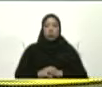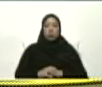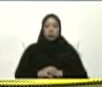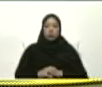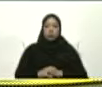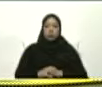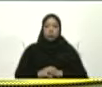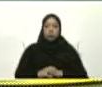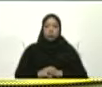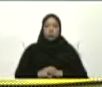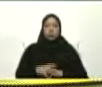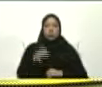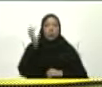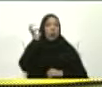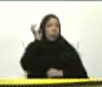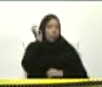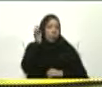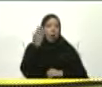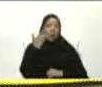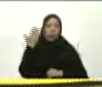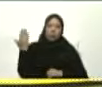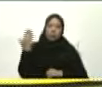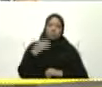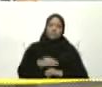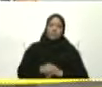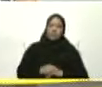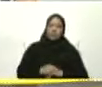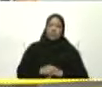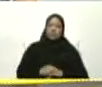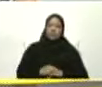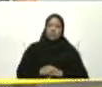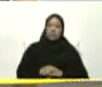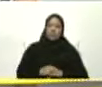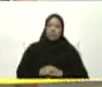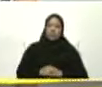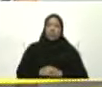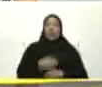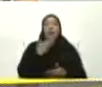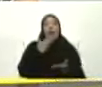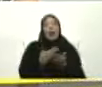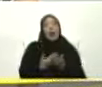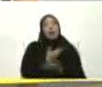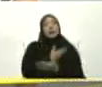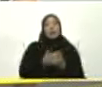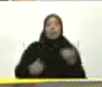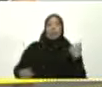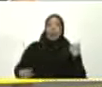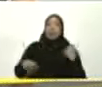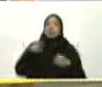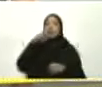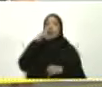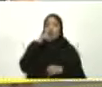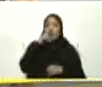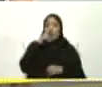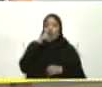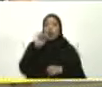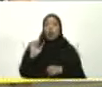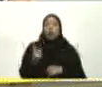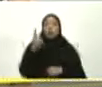Jacqueline Farías Adelante Sí presidente Aquí estamos En el plan